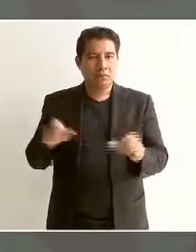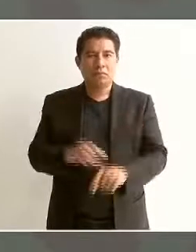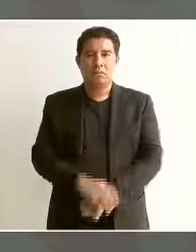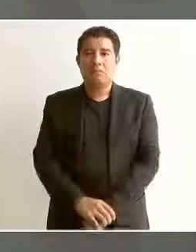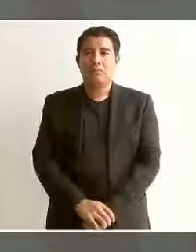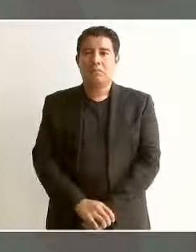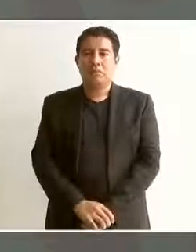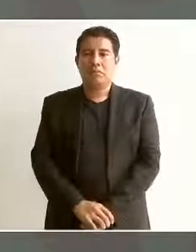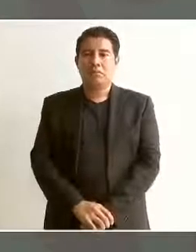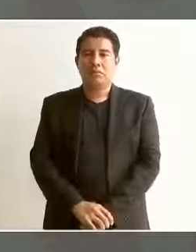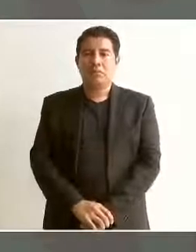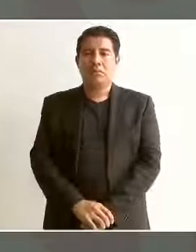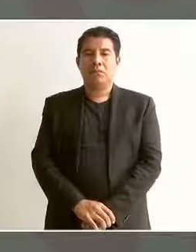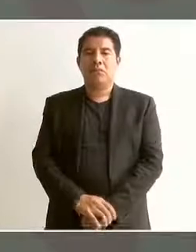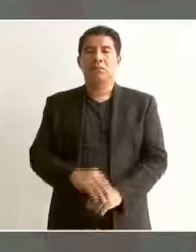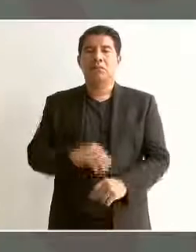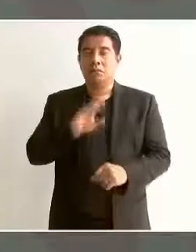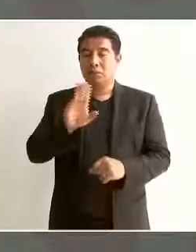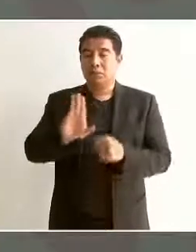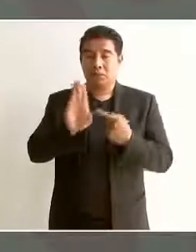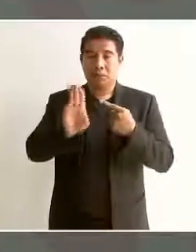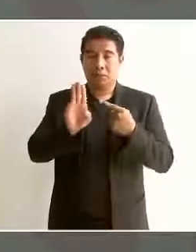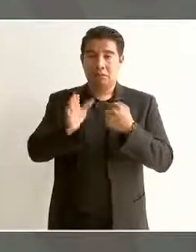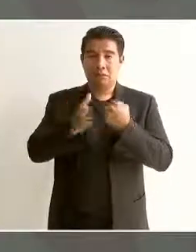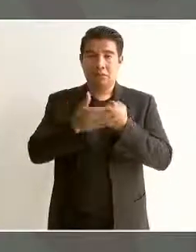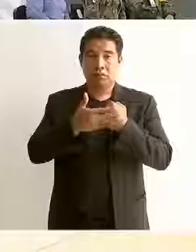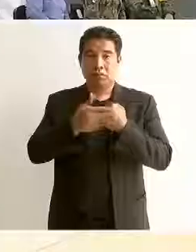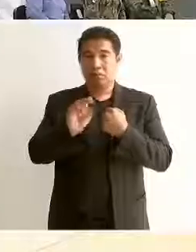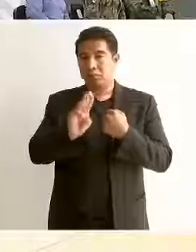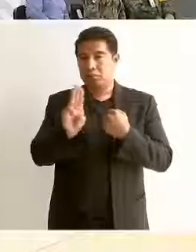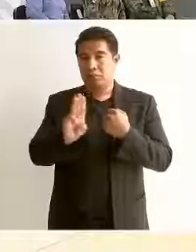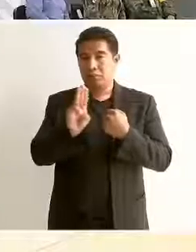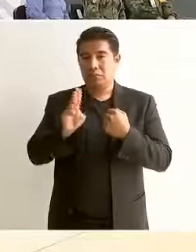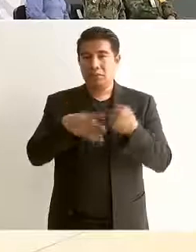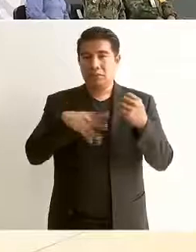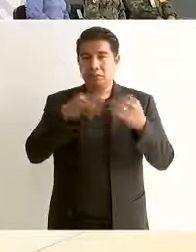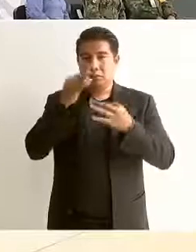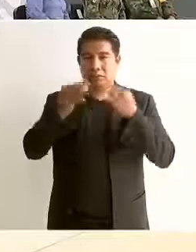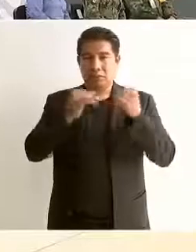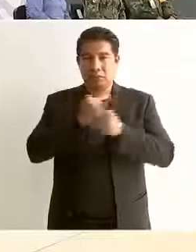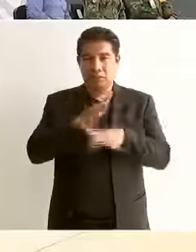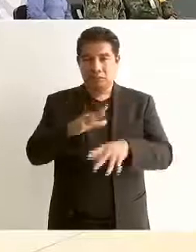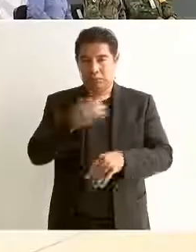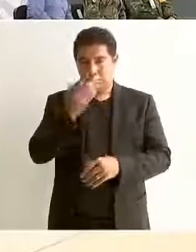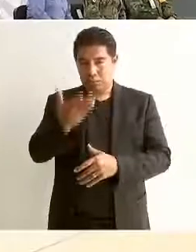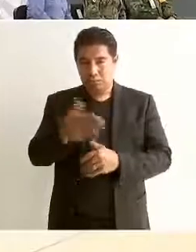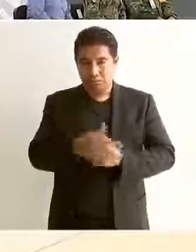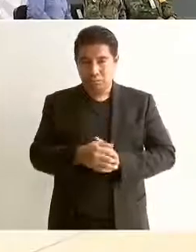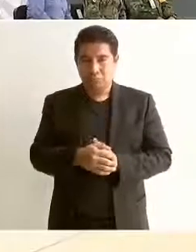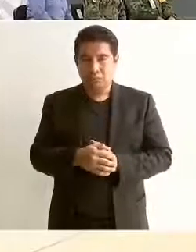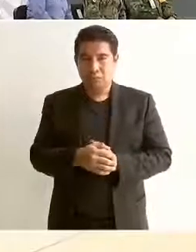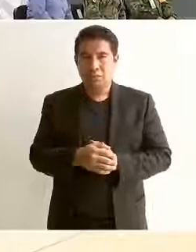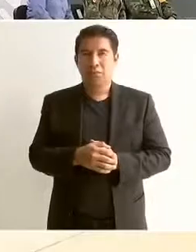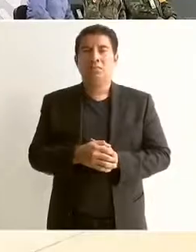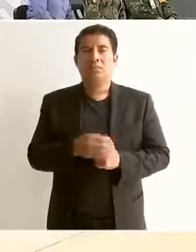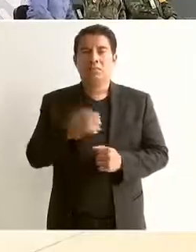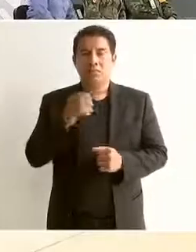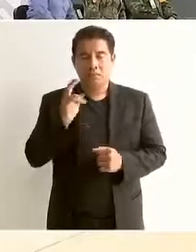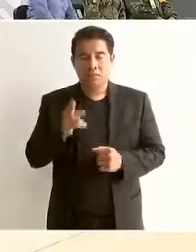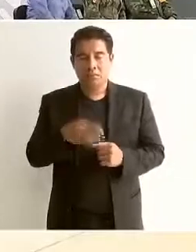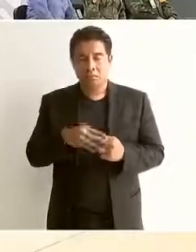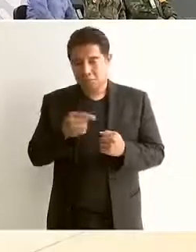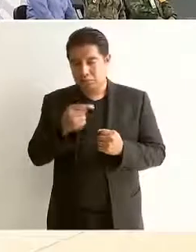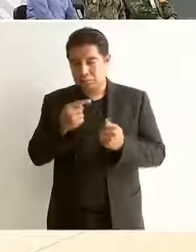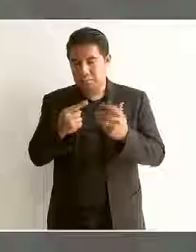voy a informar el miércoles próximo y la verdad es bastante